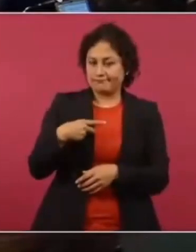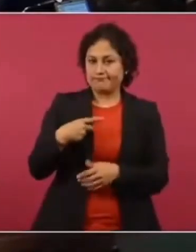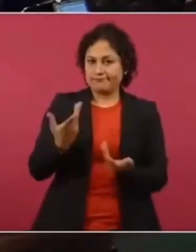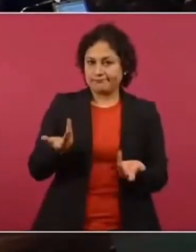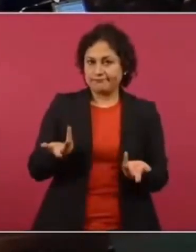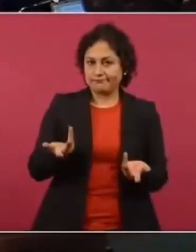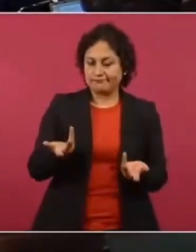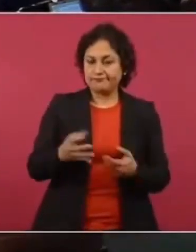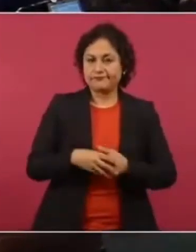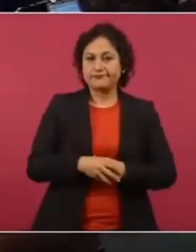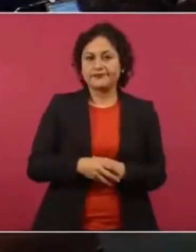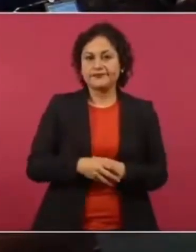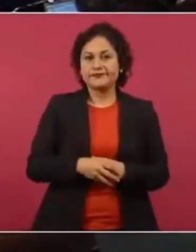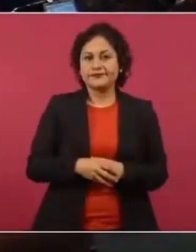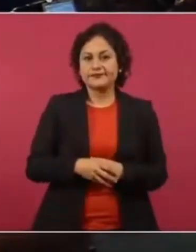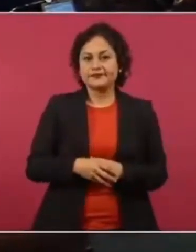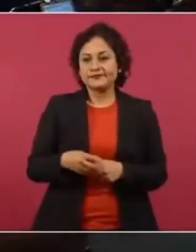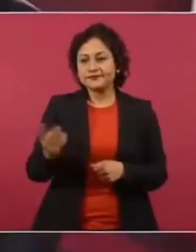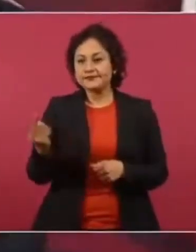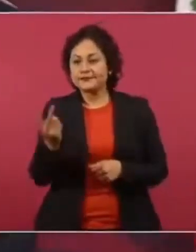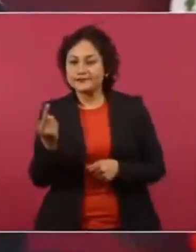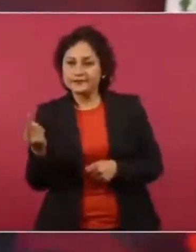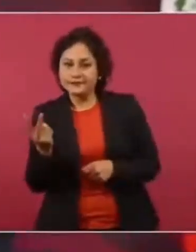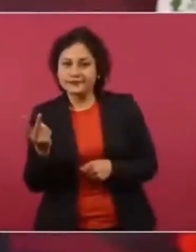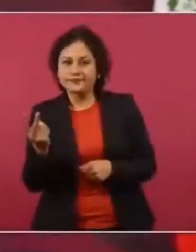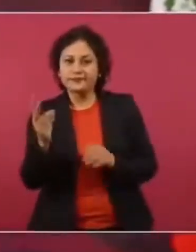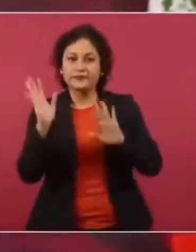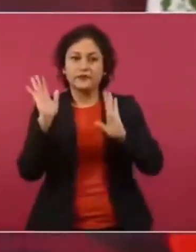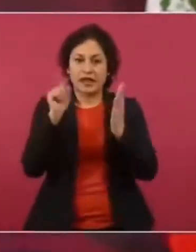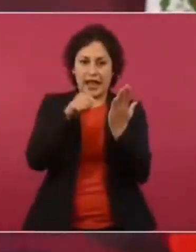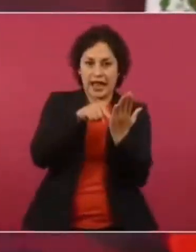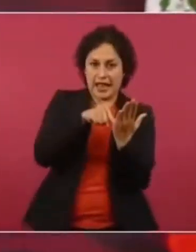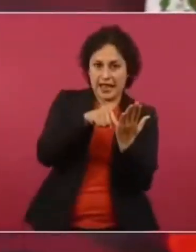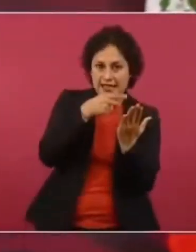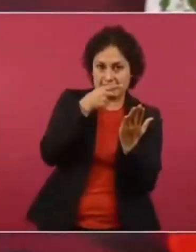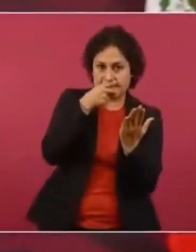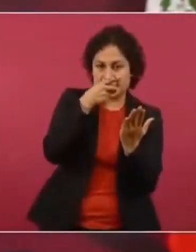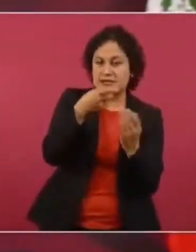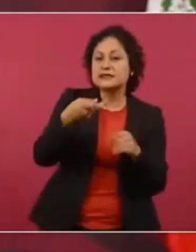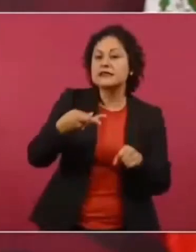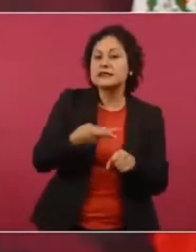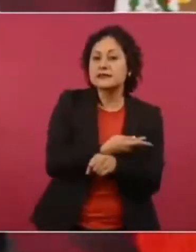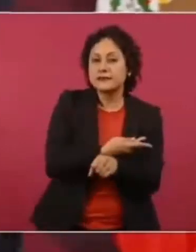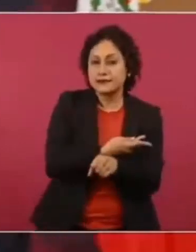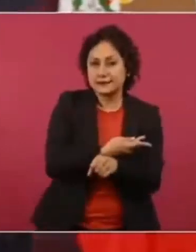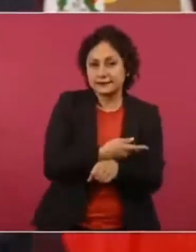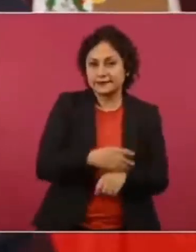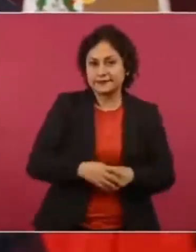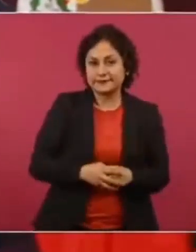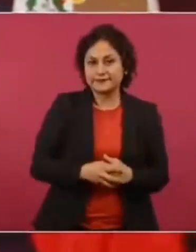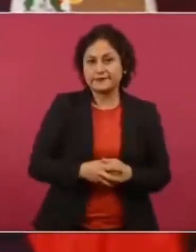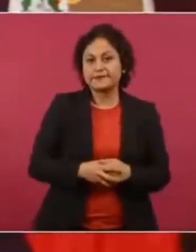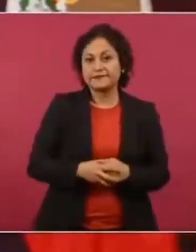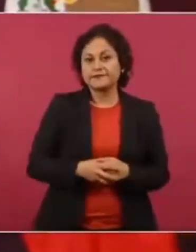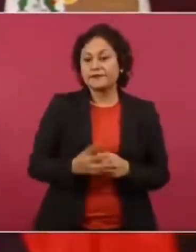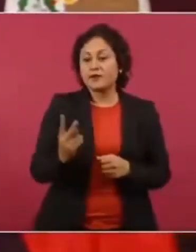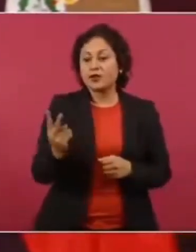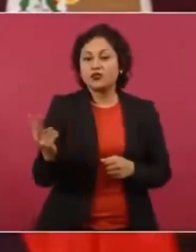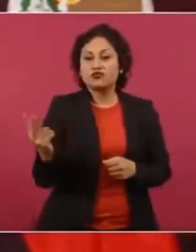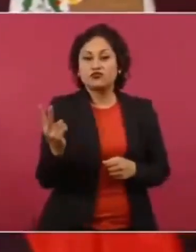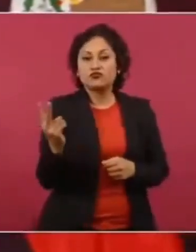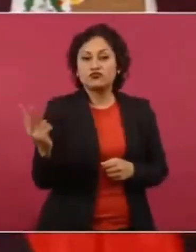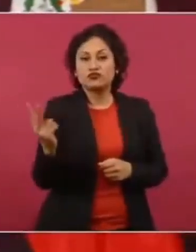Entonces, según lo que está en el expediente, planean